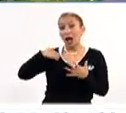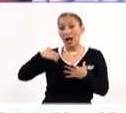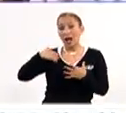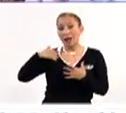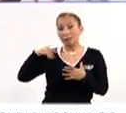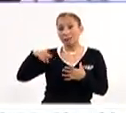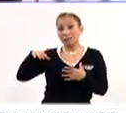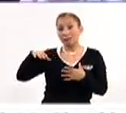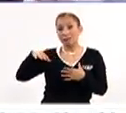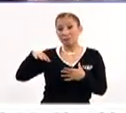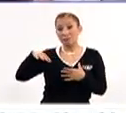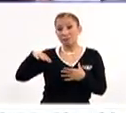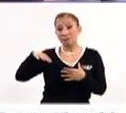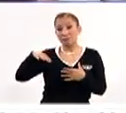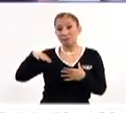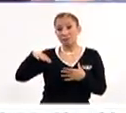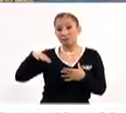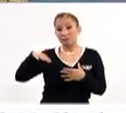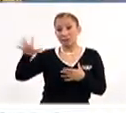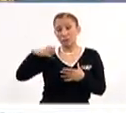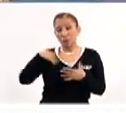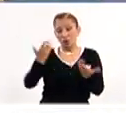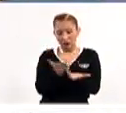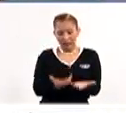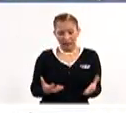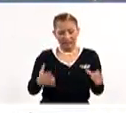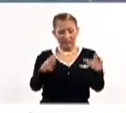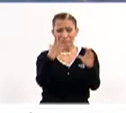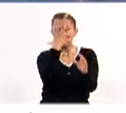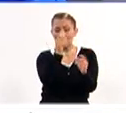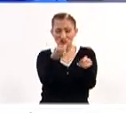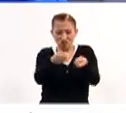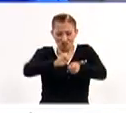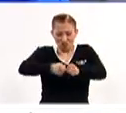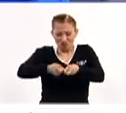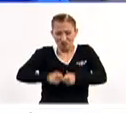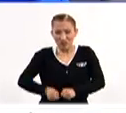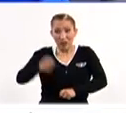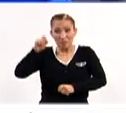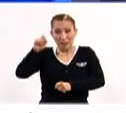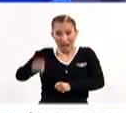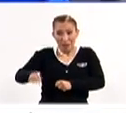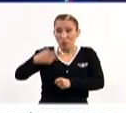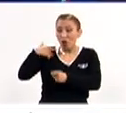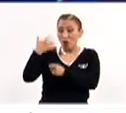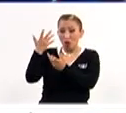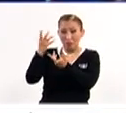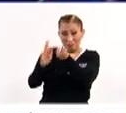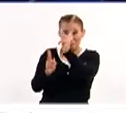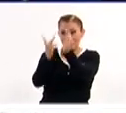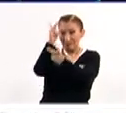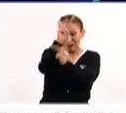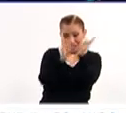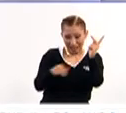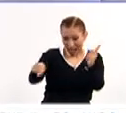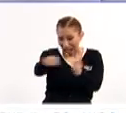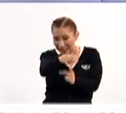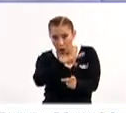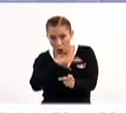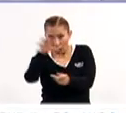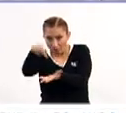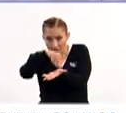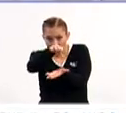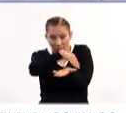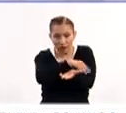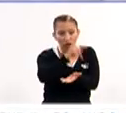canastas maravillosas tejidas con la fibra de todos los arbustos que se dan